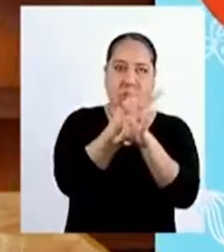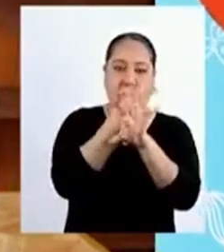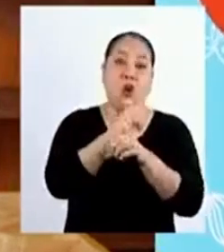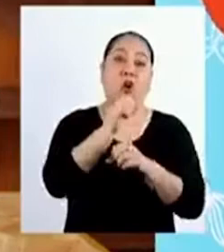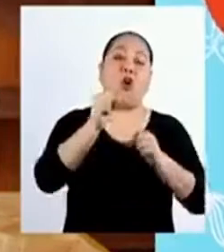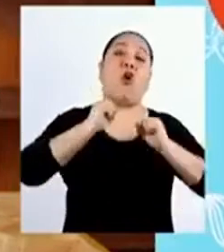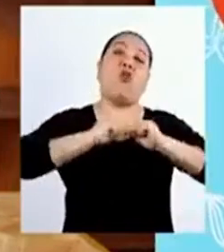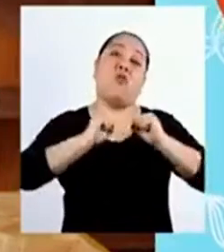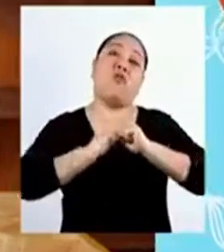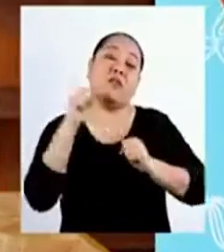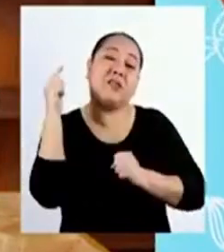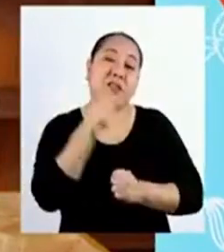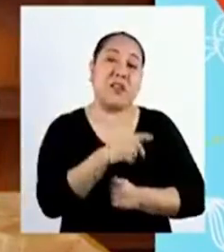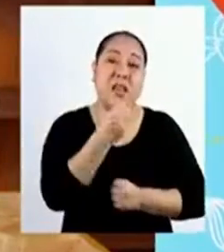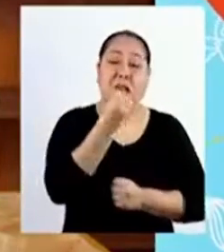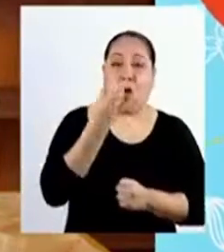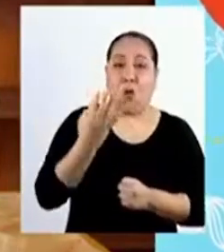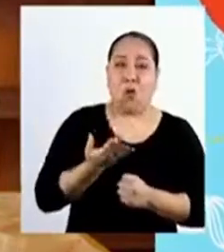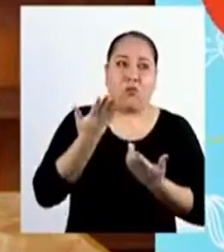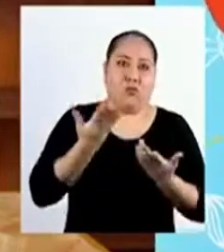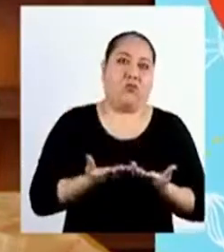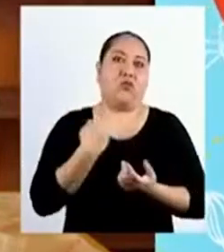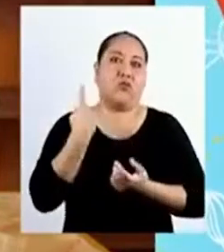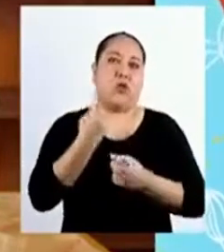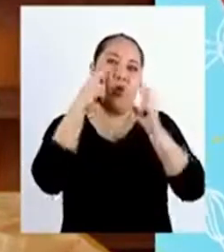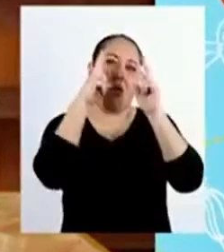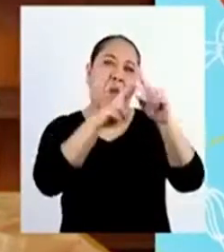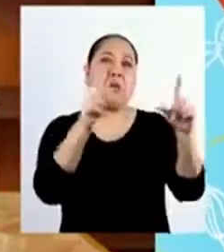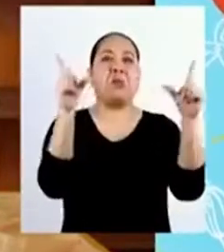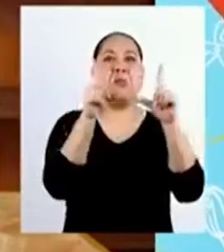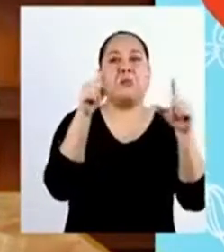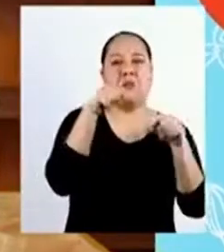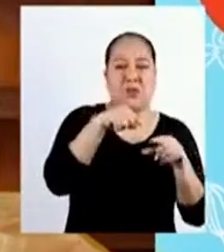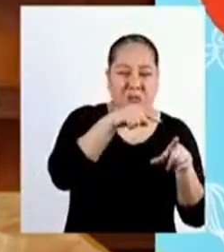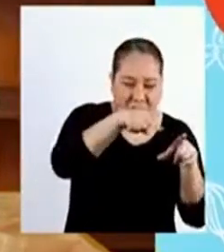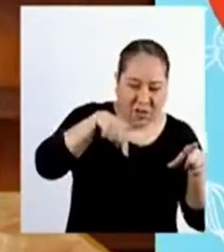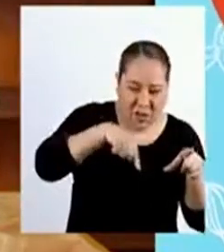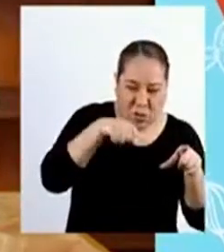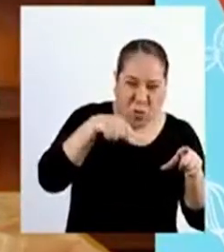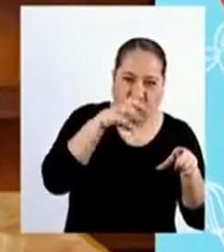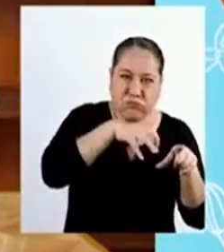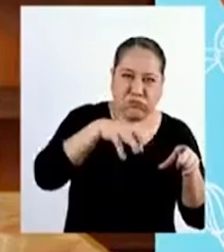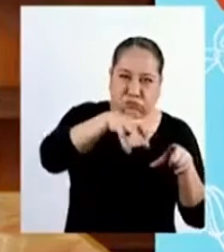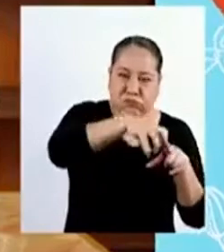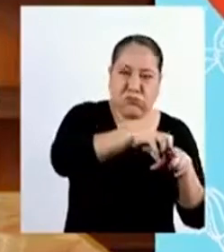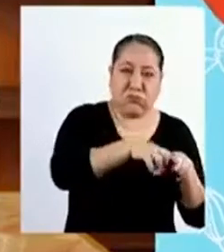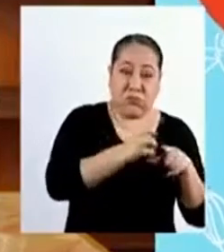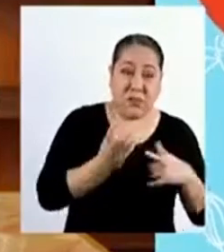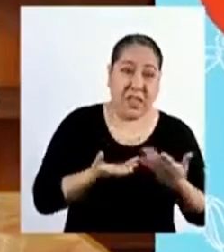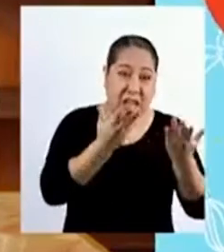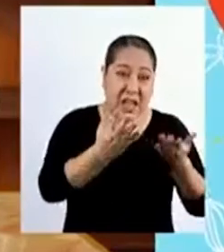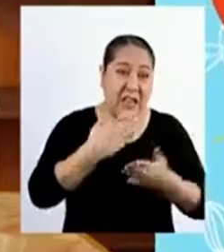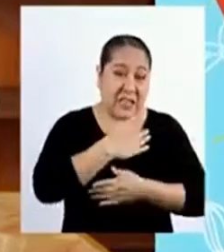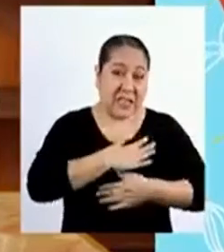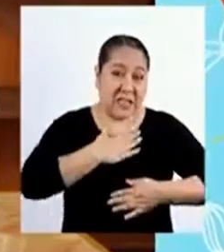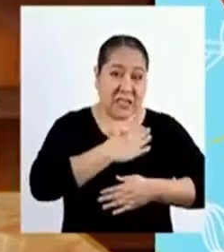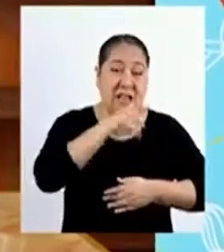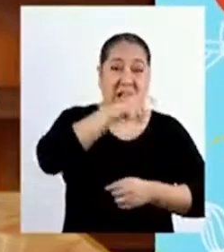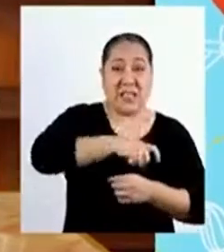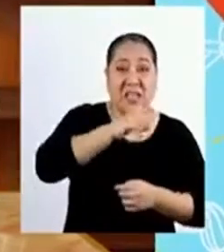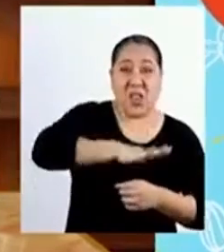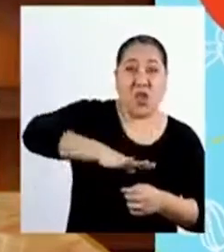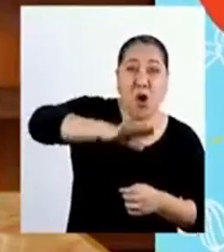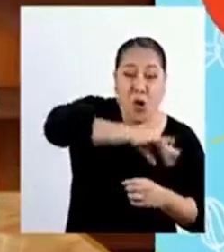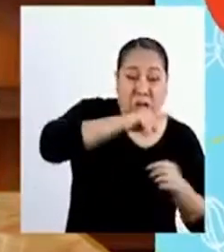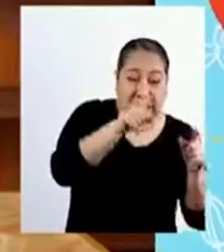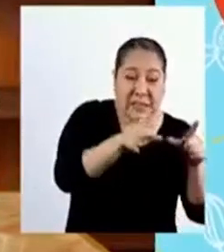hacer ejercicio físico y algunos simplemente ver la televisión. Satisfacer las necesidades de todos en ese